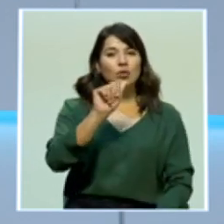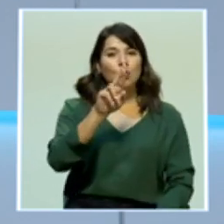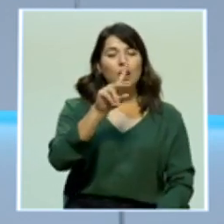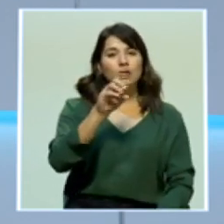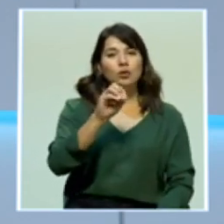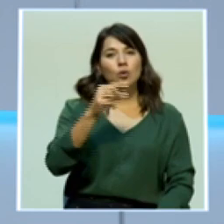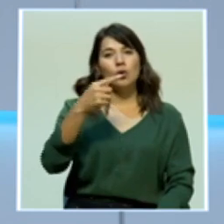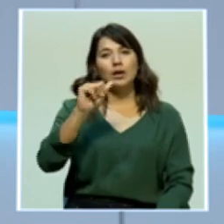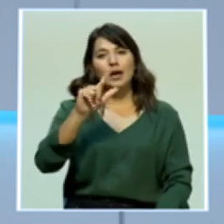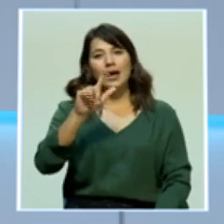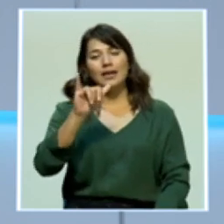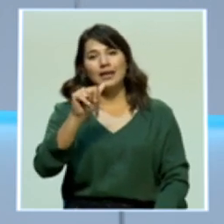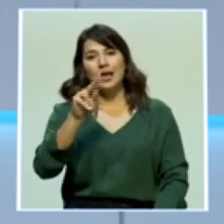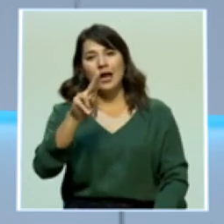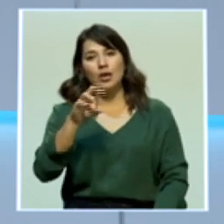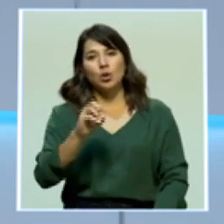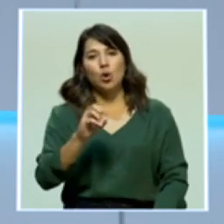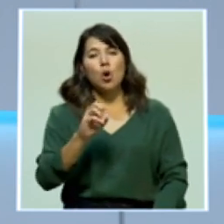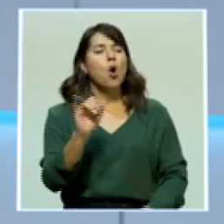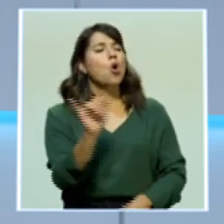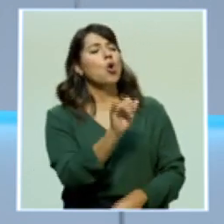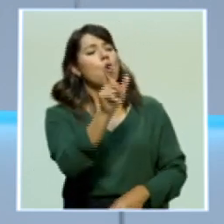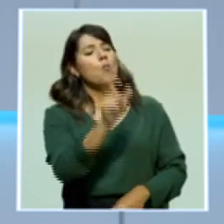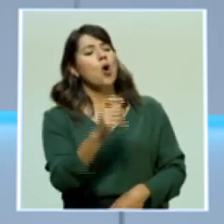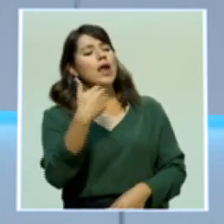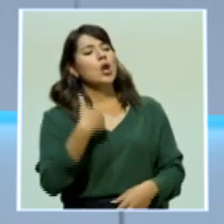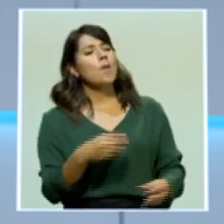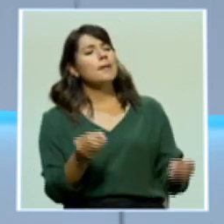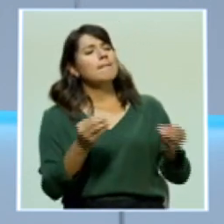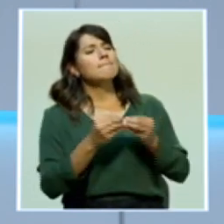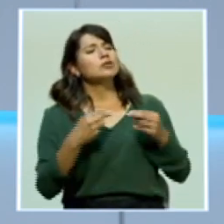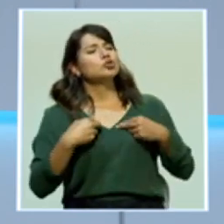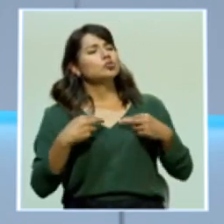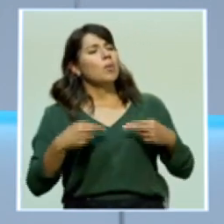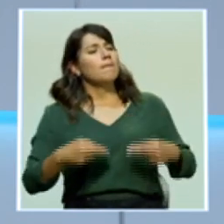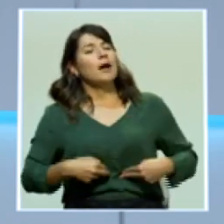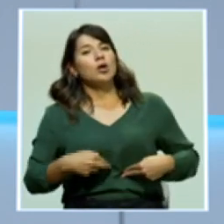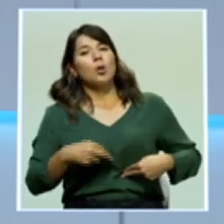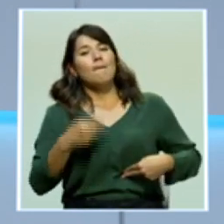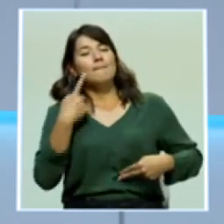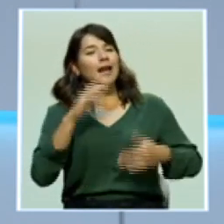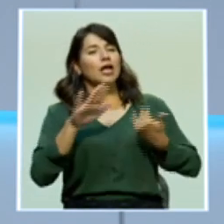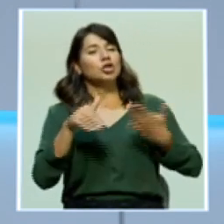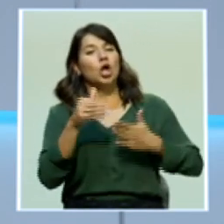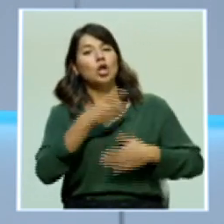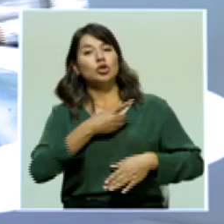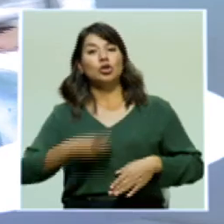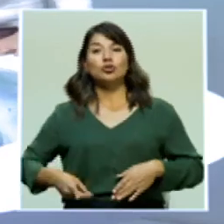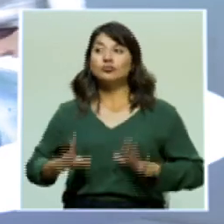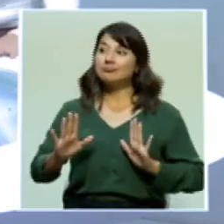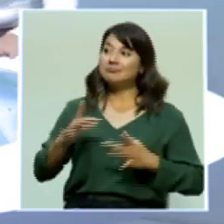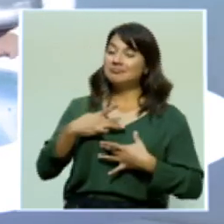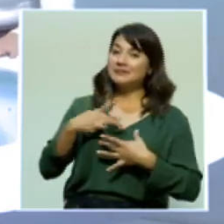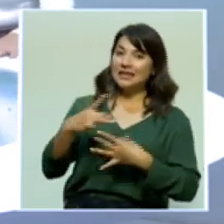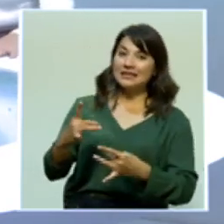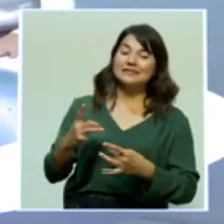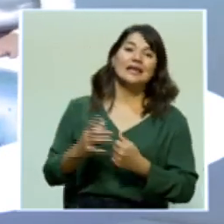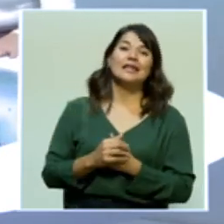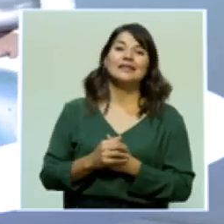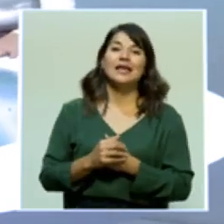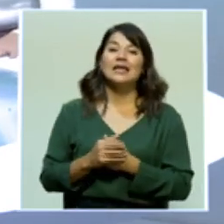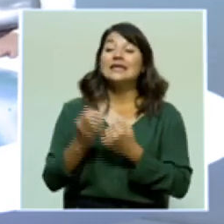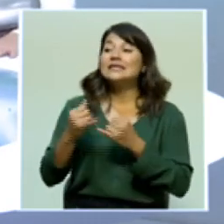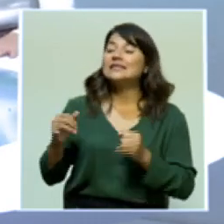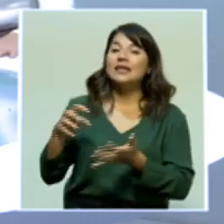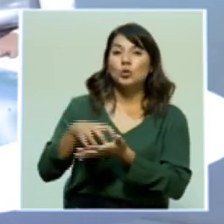definía? Como el más humano de todos los dioses. Bueno, muy interesante, muy interesante, sin